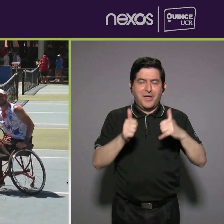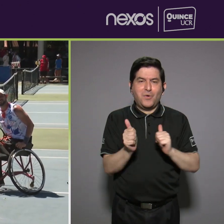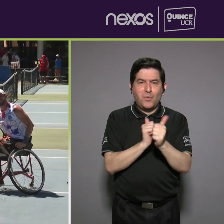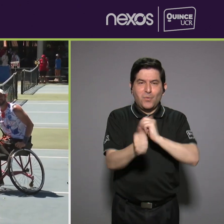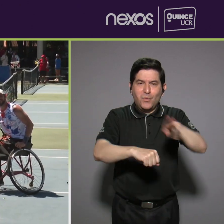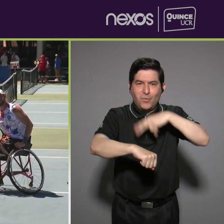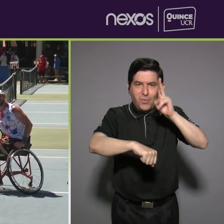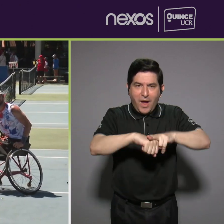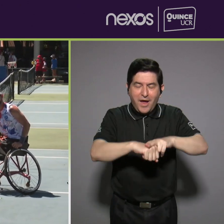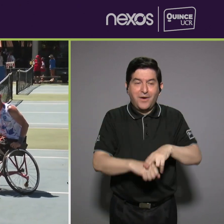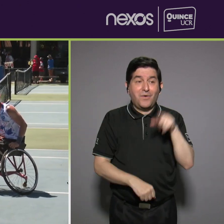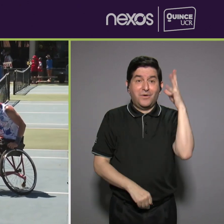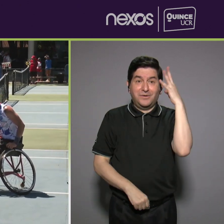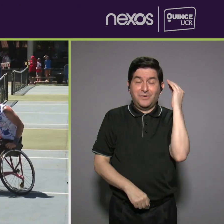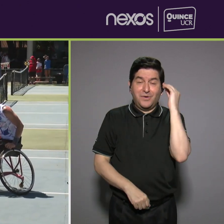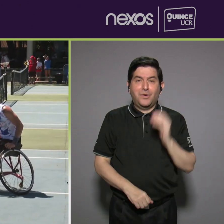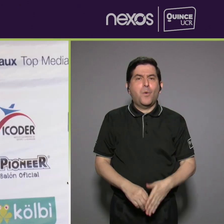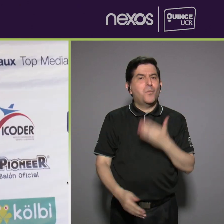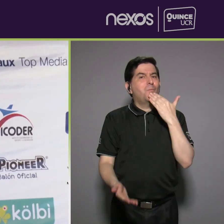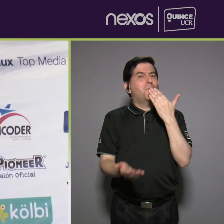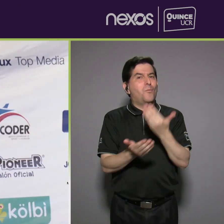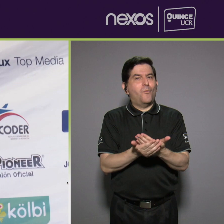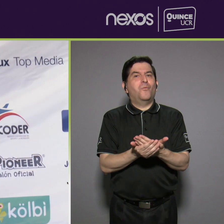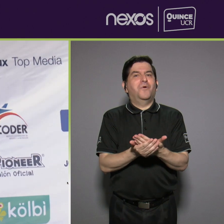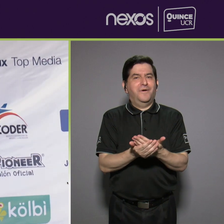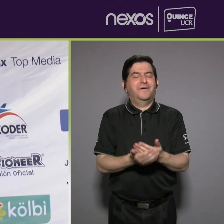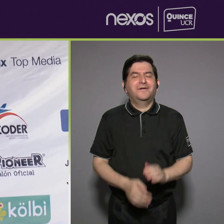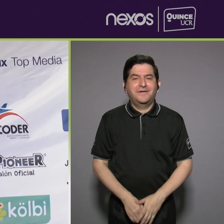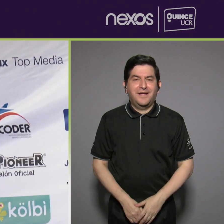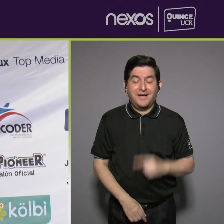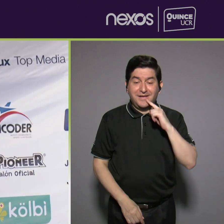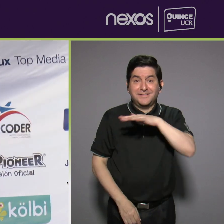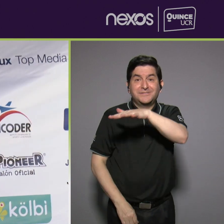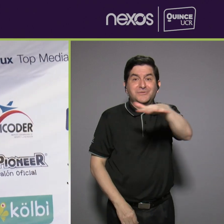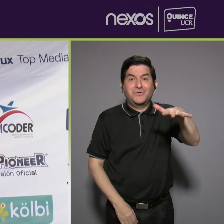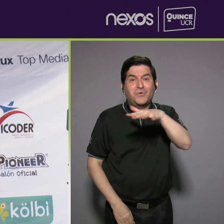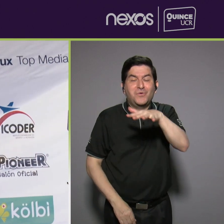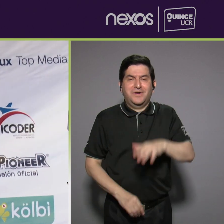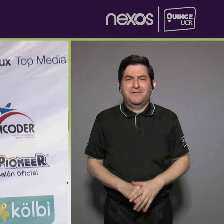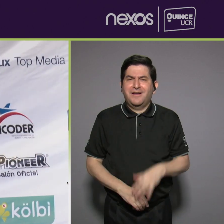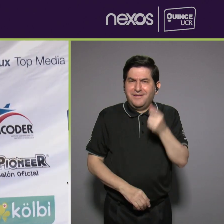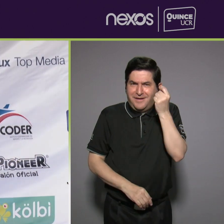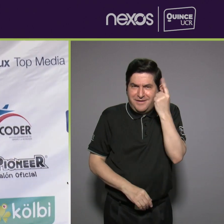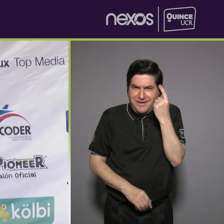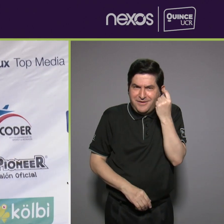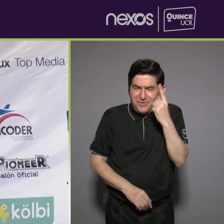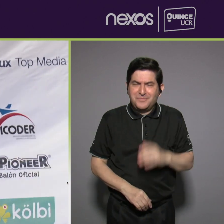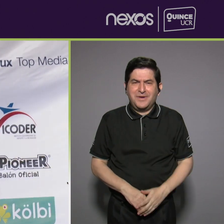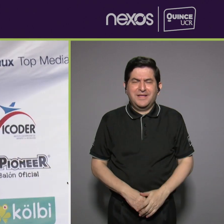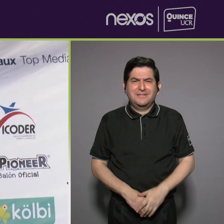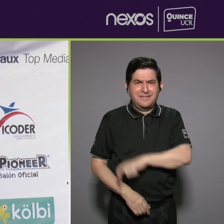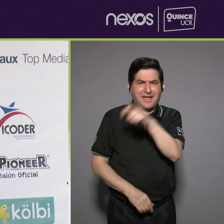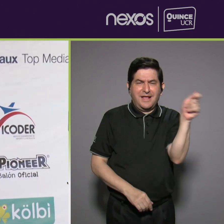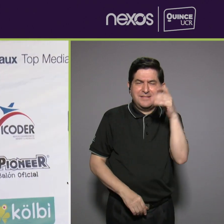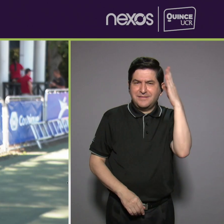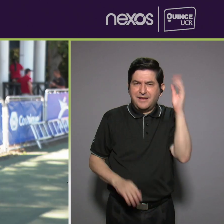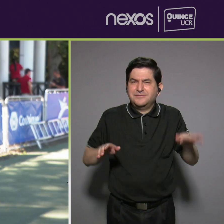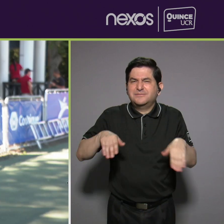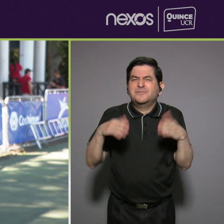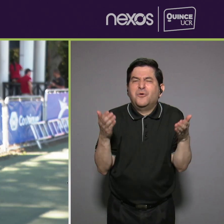Nacionales, ha sido una experiencia muy buena para ellos, de esa realidad y entender cómo se vive el tenis en realidad.